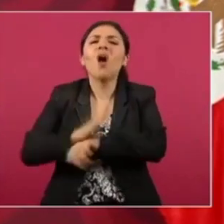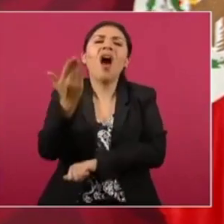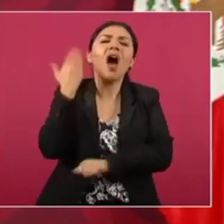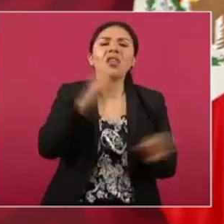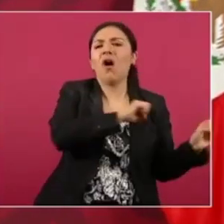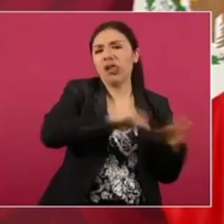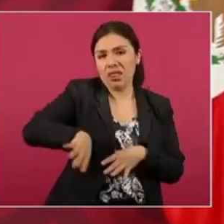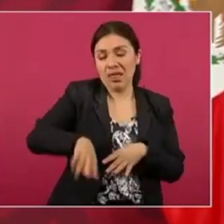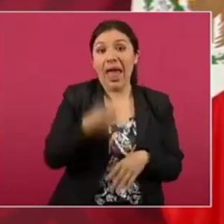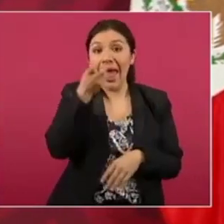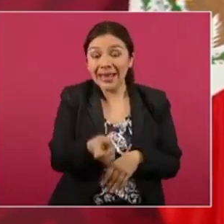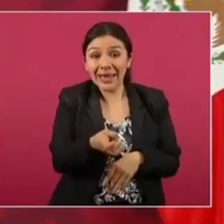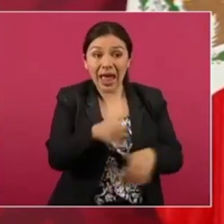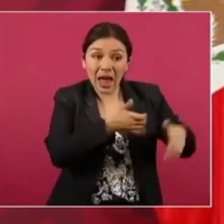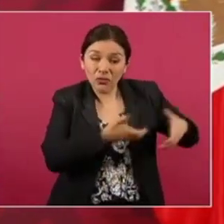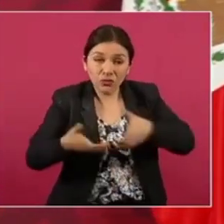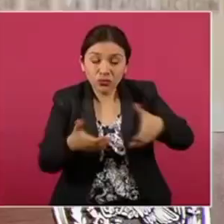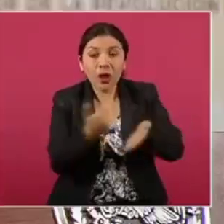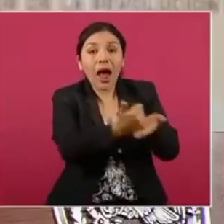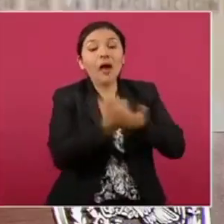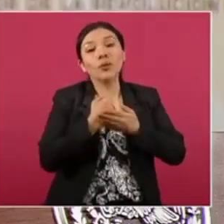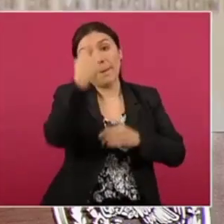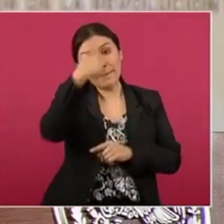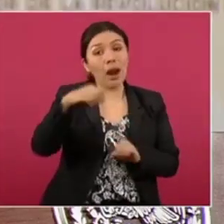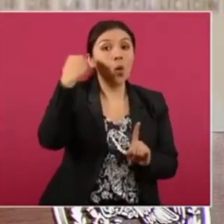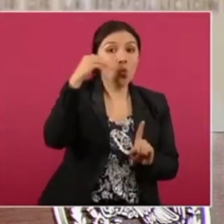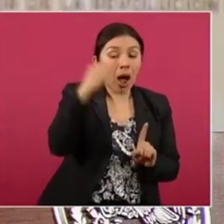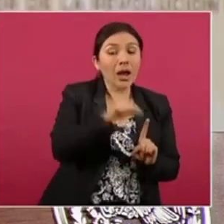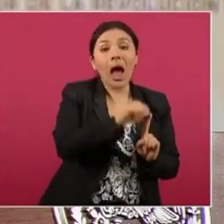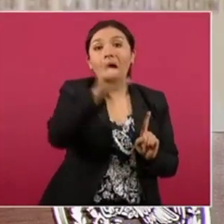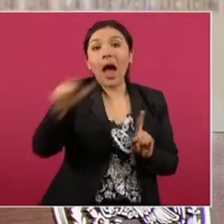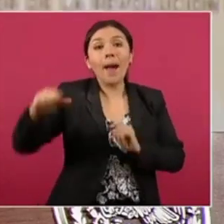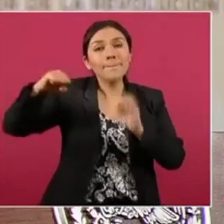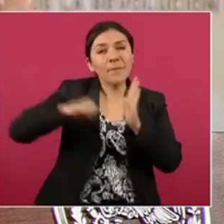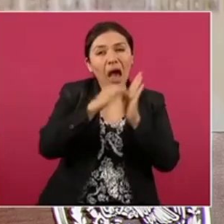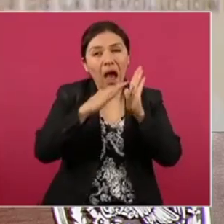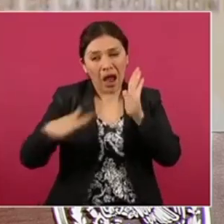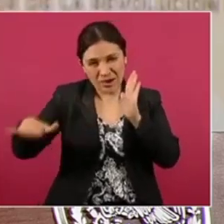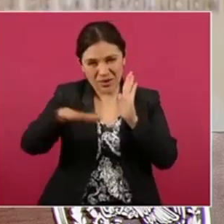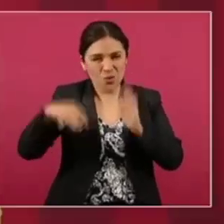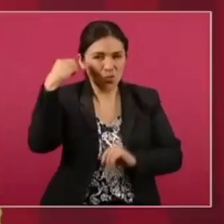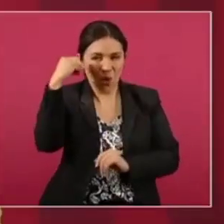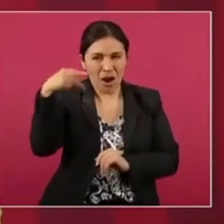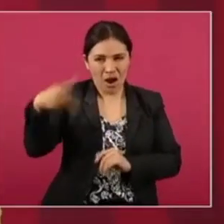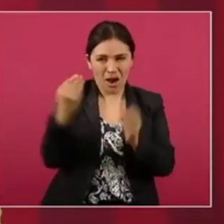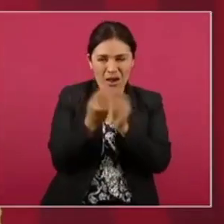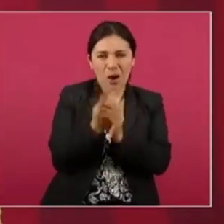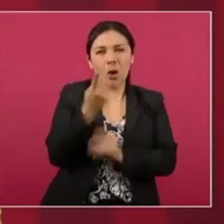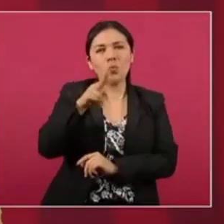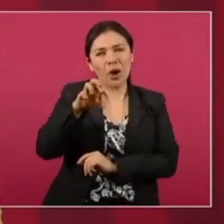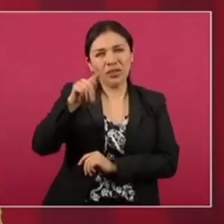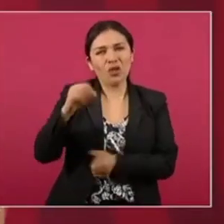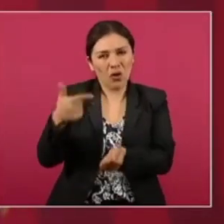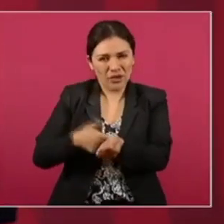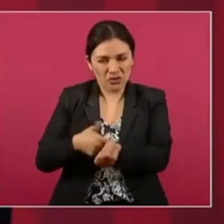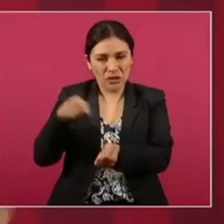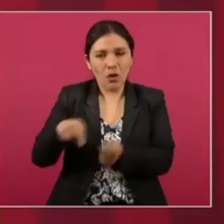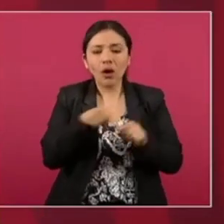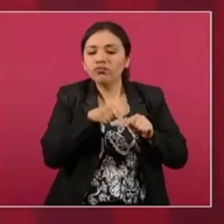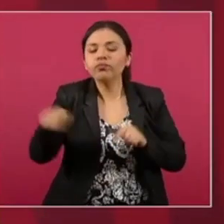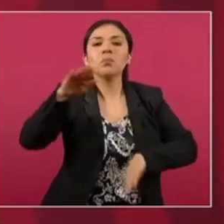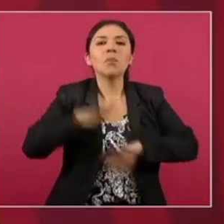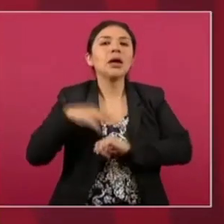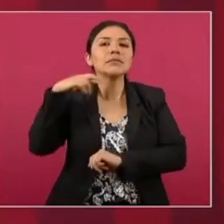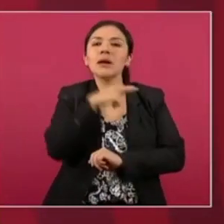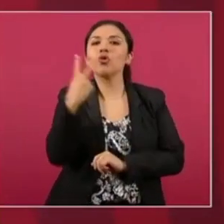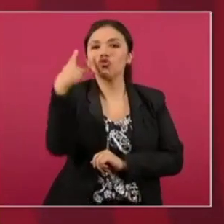y que nos va a ayudar a que de Oaxaca a la costa, de Oaxaca a Puerto Escondido se dan dos horas